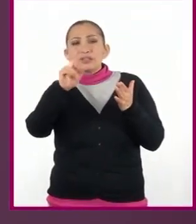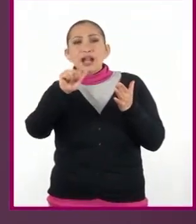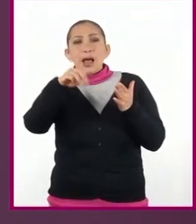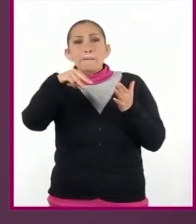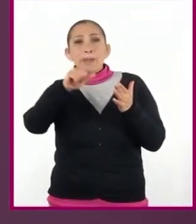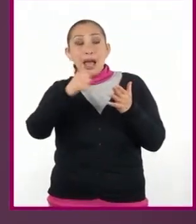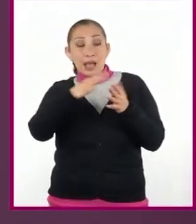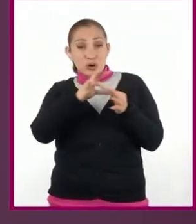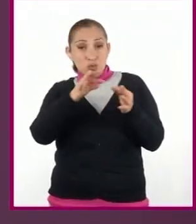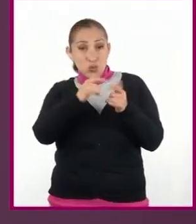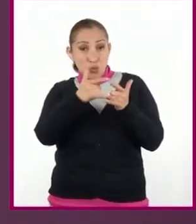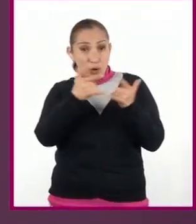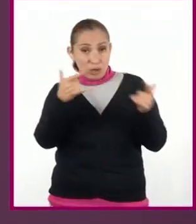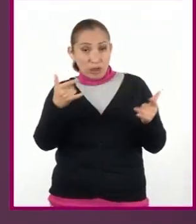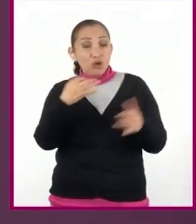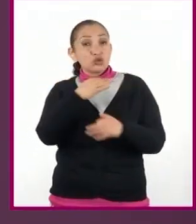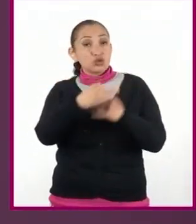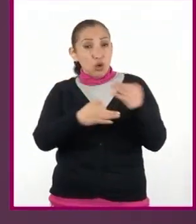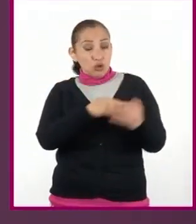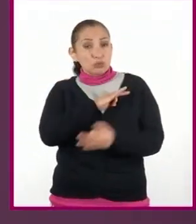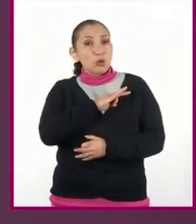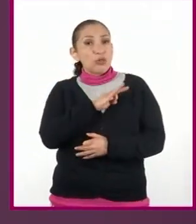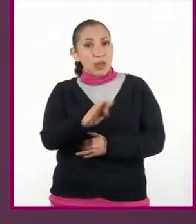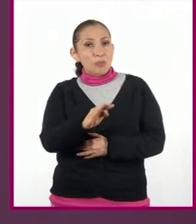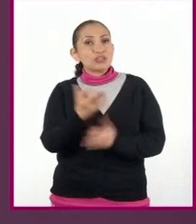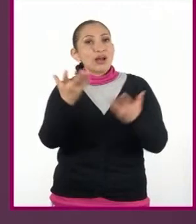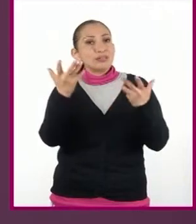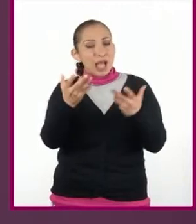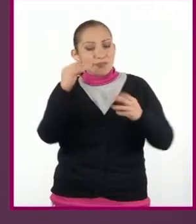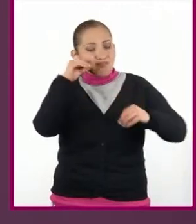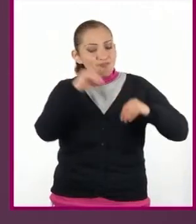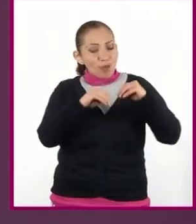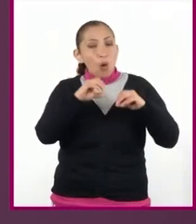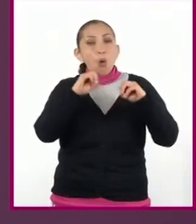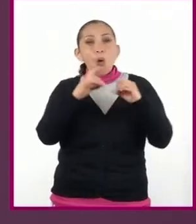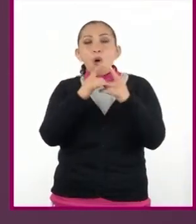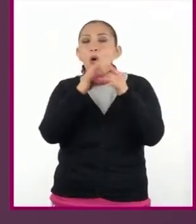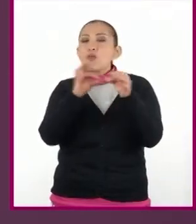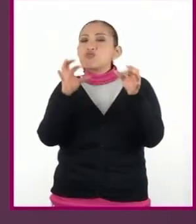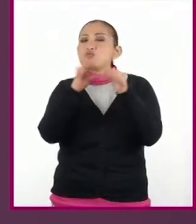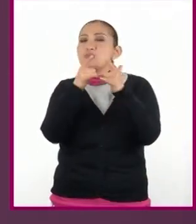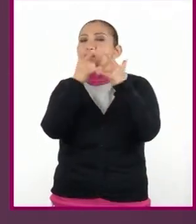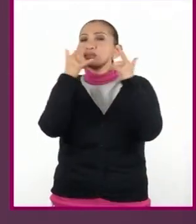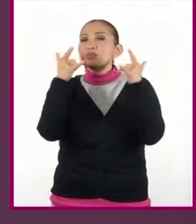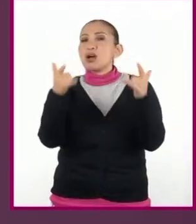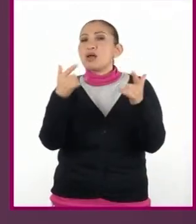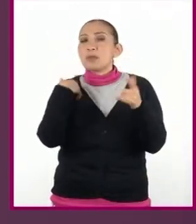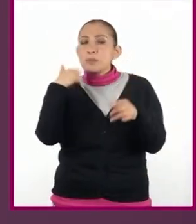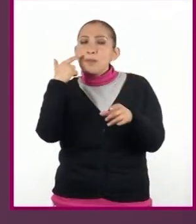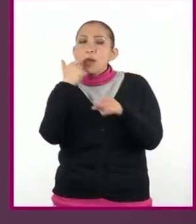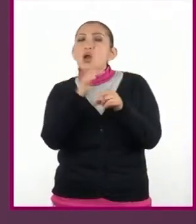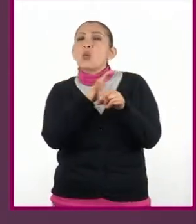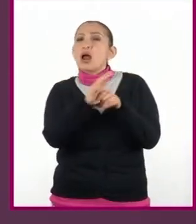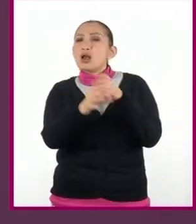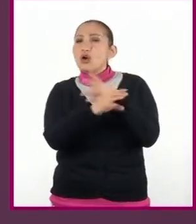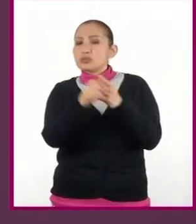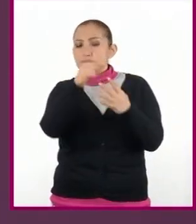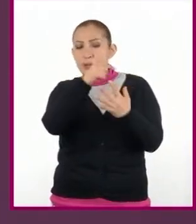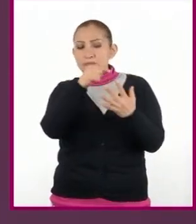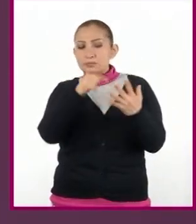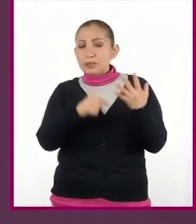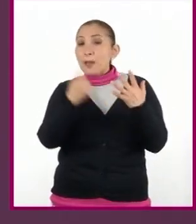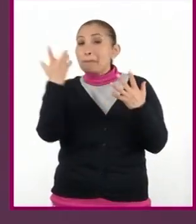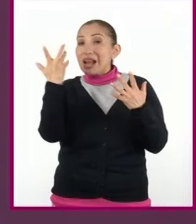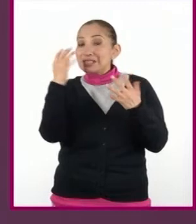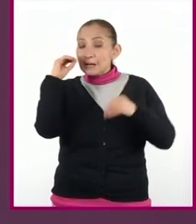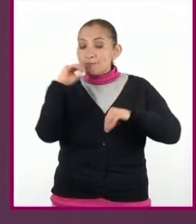Todos podemos crear y contar historias y en esta sesión aprenderemos a identificar los elementos necesarios para la